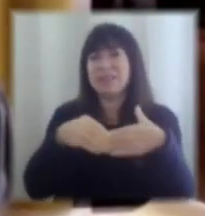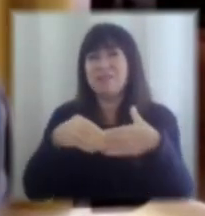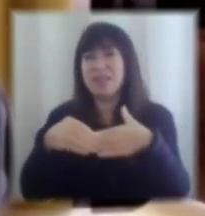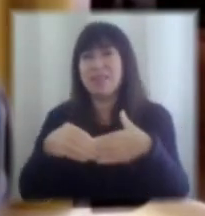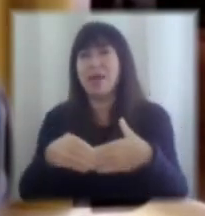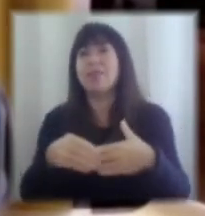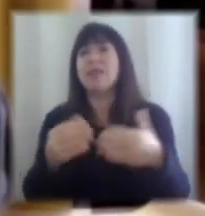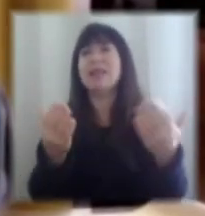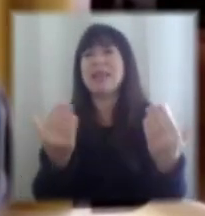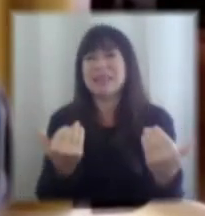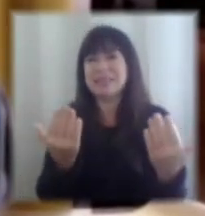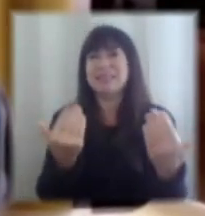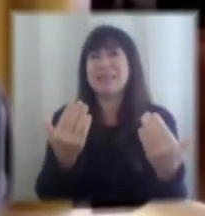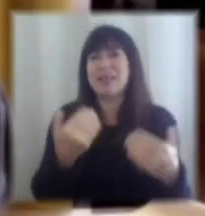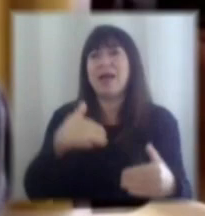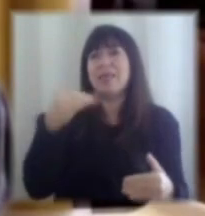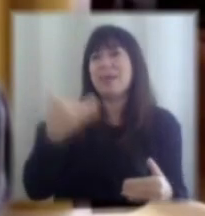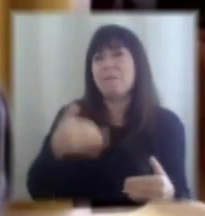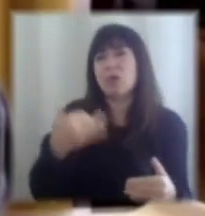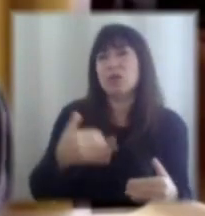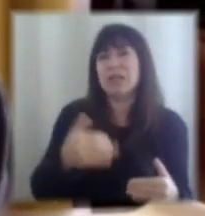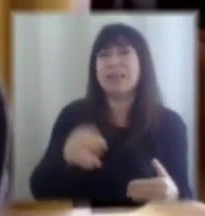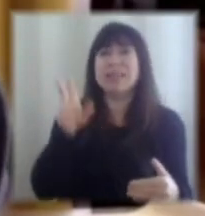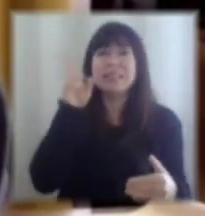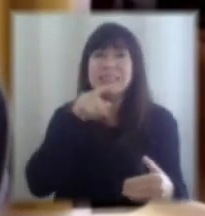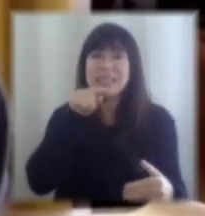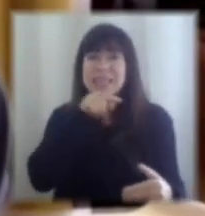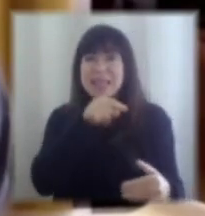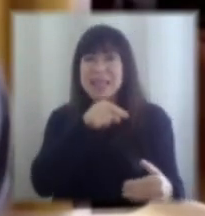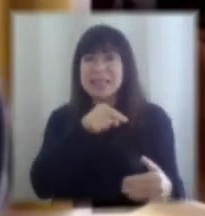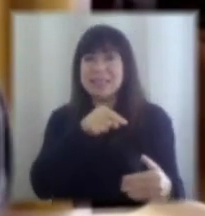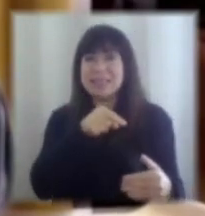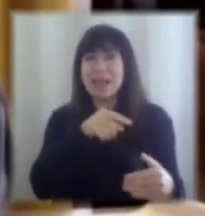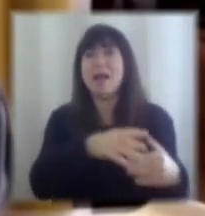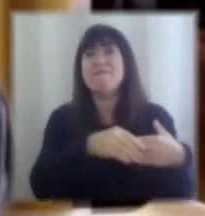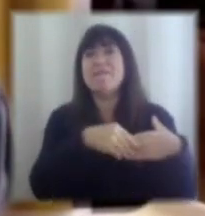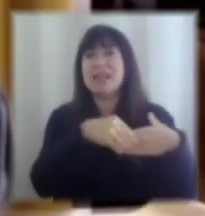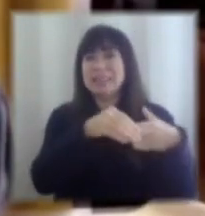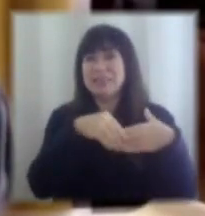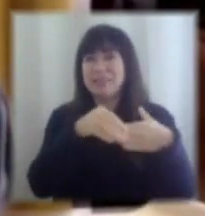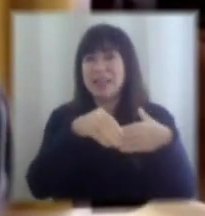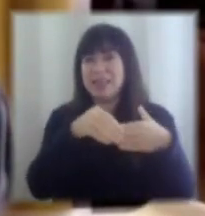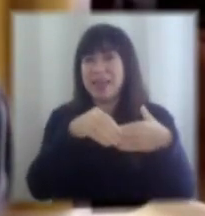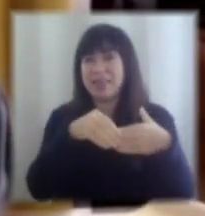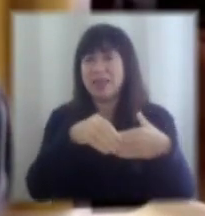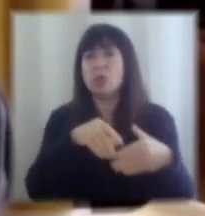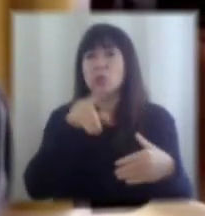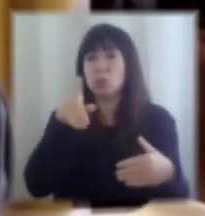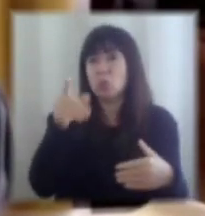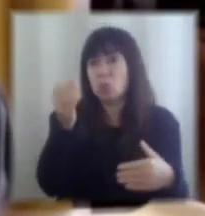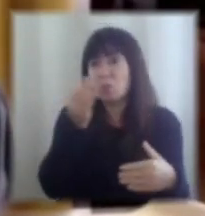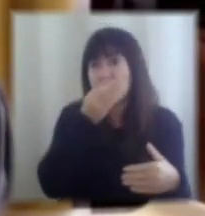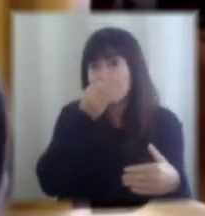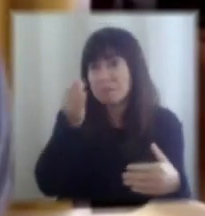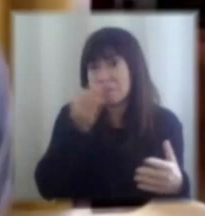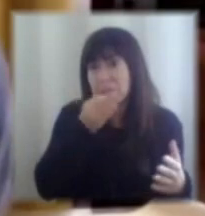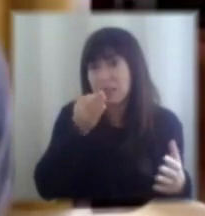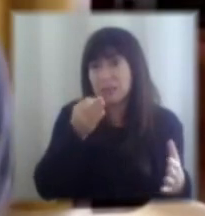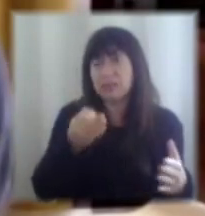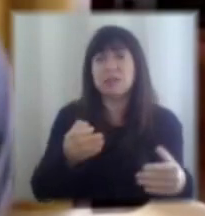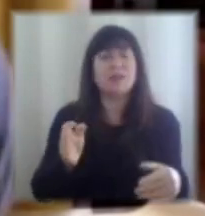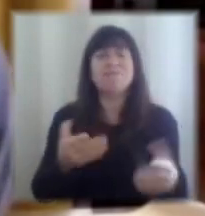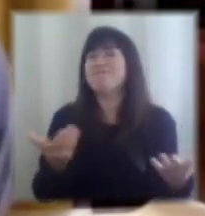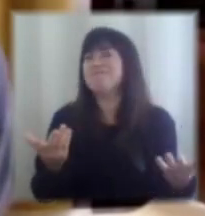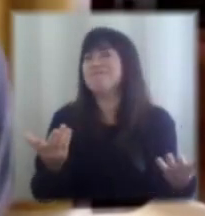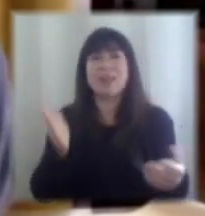una necesidad fundamental porque sin esa flexibilidad sin esa plurifuncionalidad que tú señalas por ejemplo no va haber forma